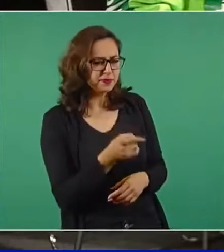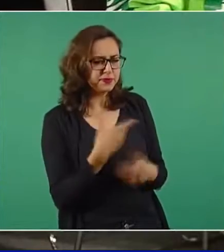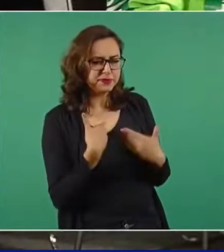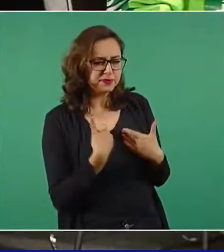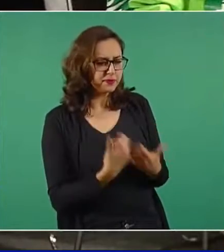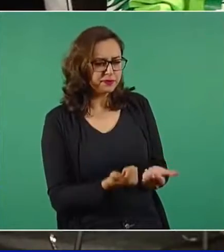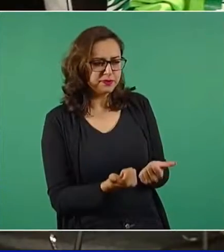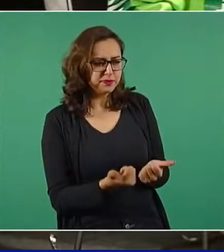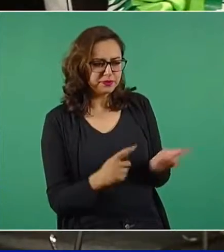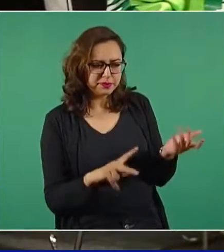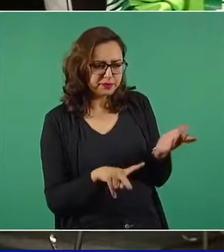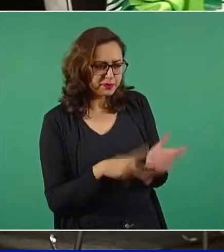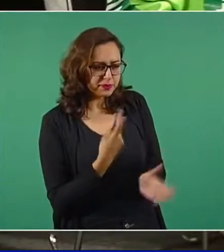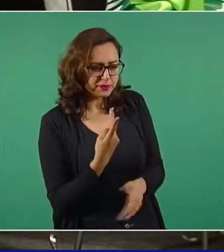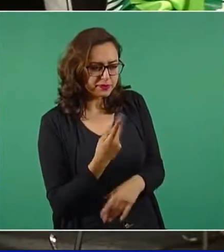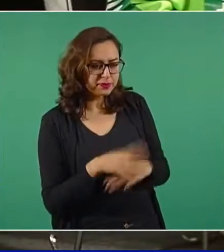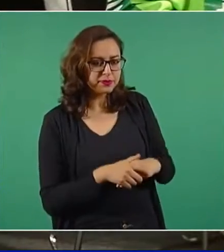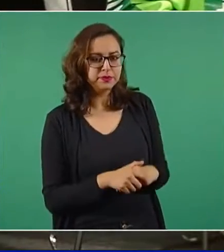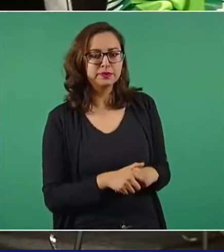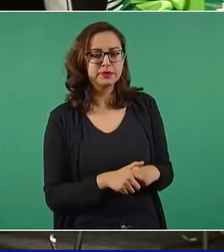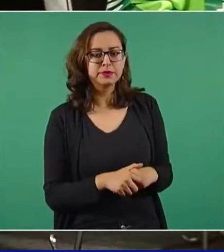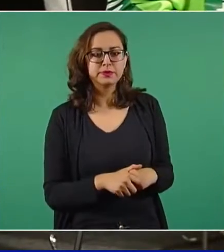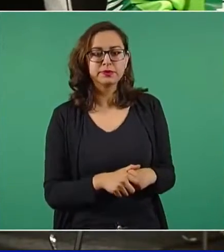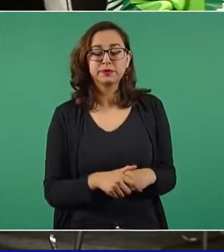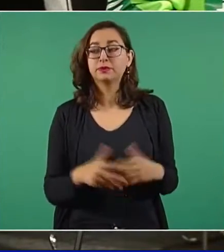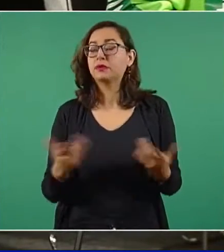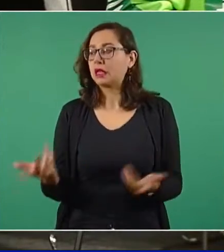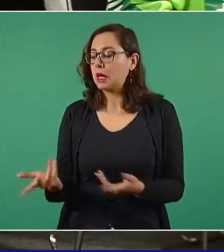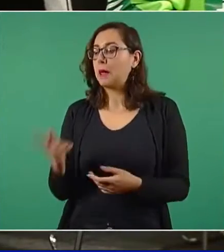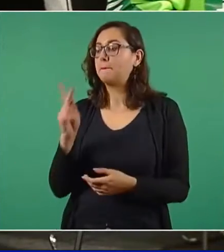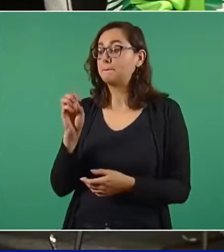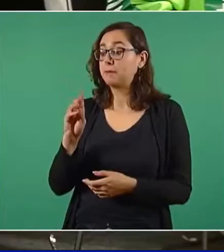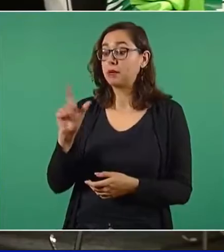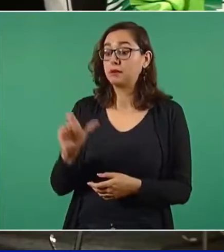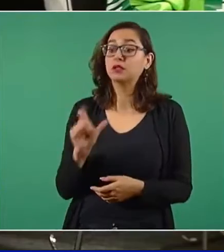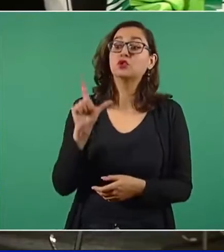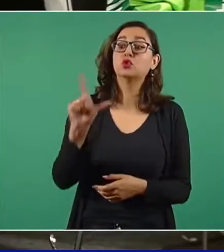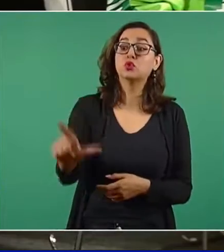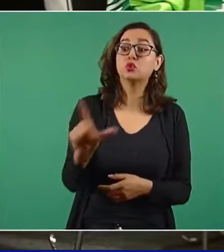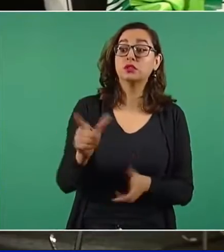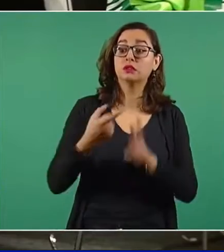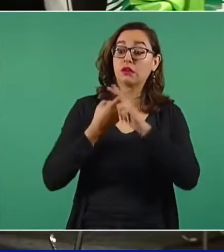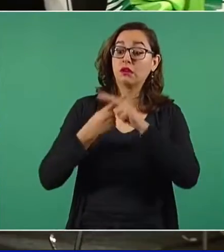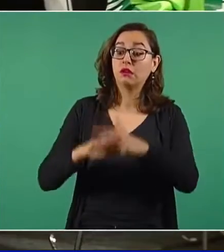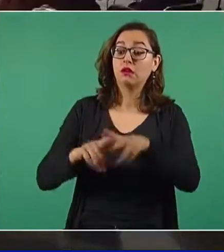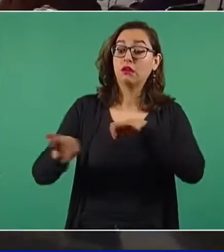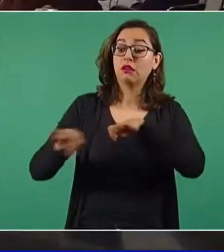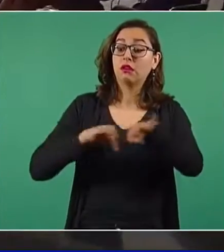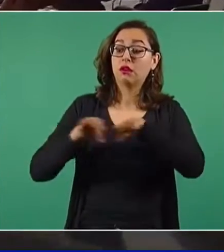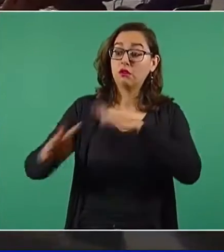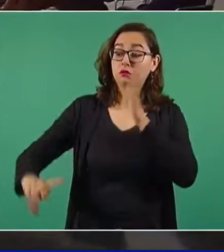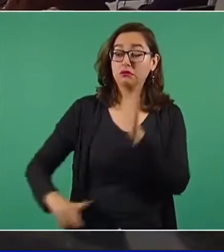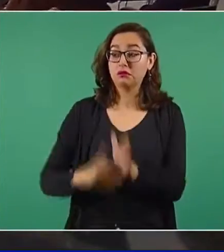hacer su funcionamiento normal el día lunes? ¿Qué va a pasar si eso no es posible?